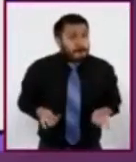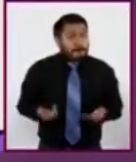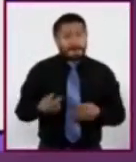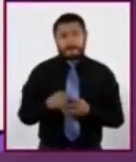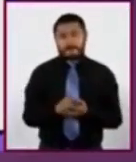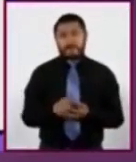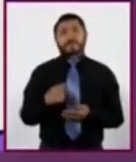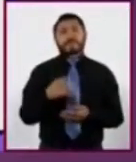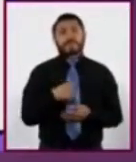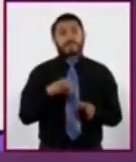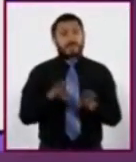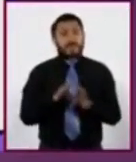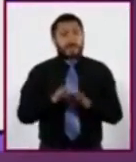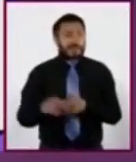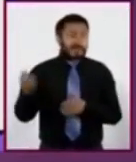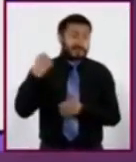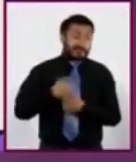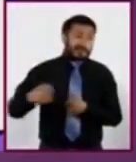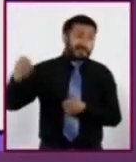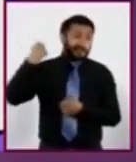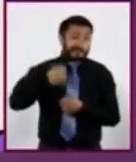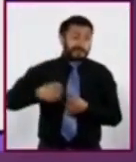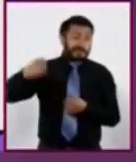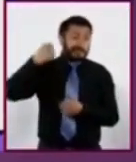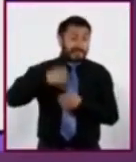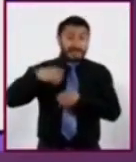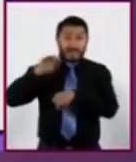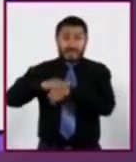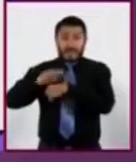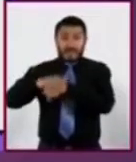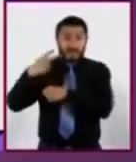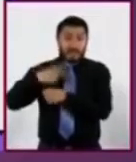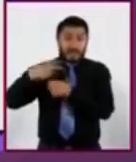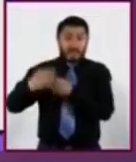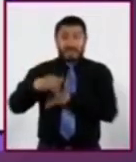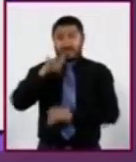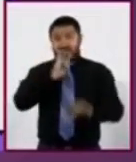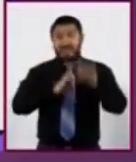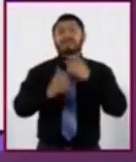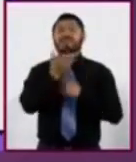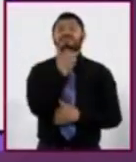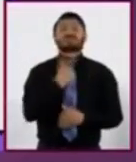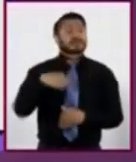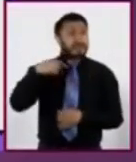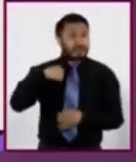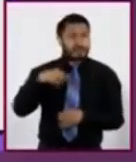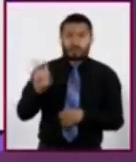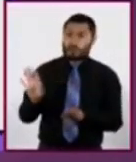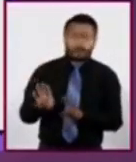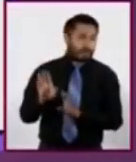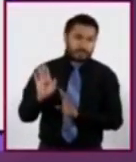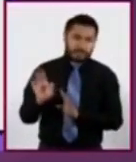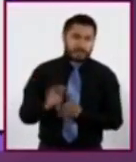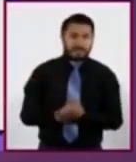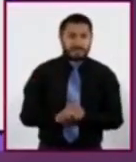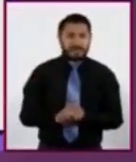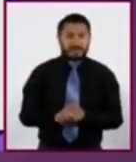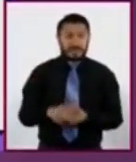a la presión de mis amigos cuando me invitan a probar alcohol. Cuido mi aseo personal.